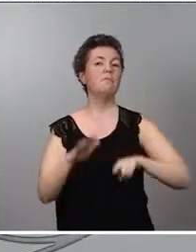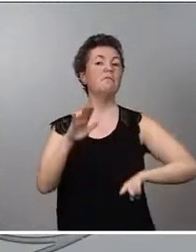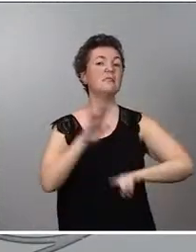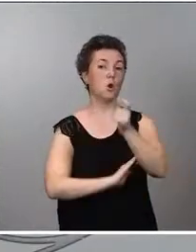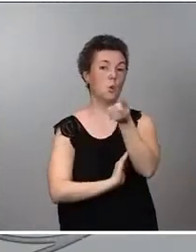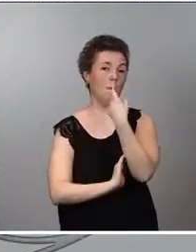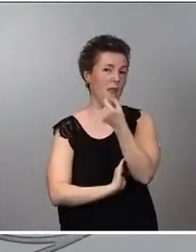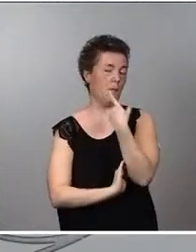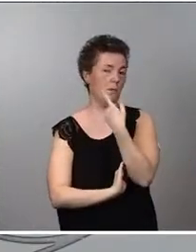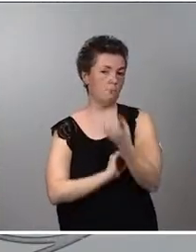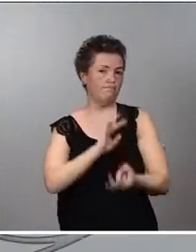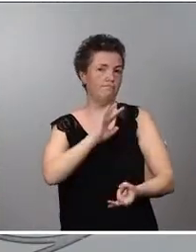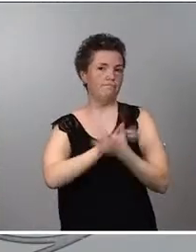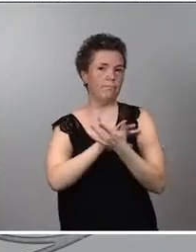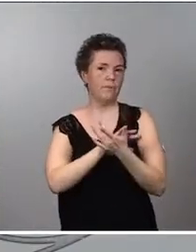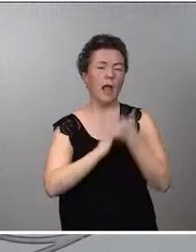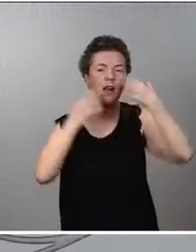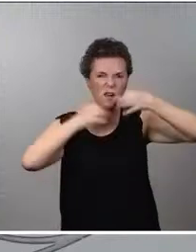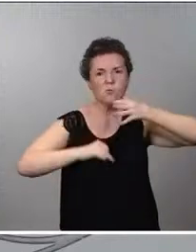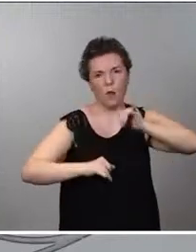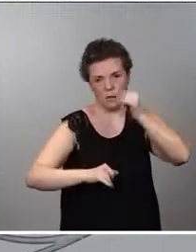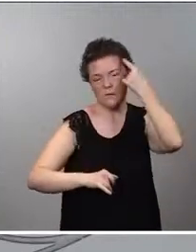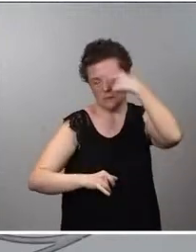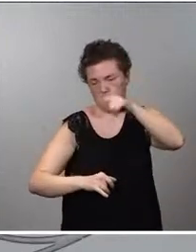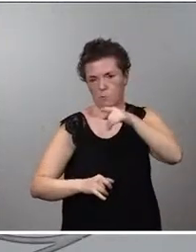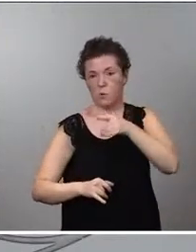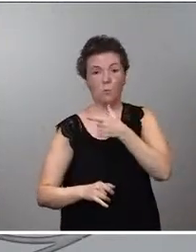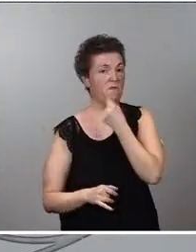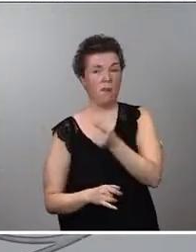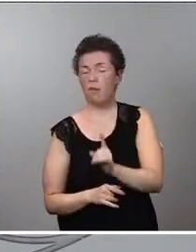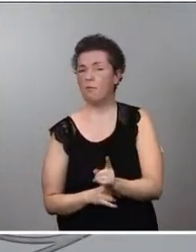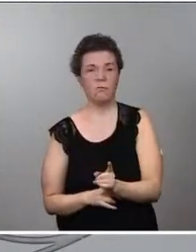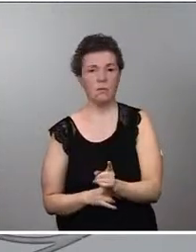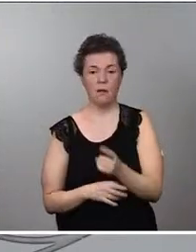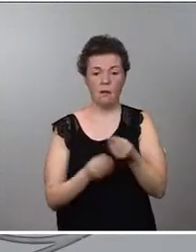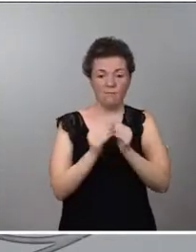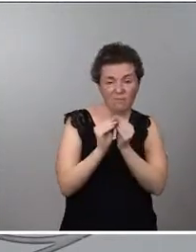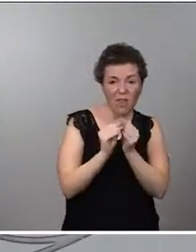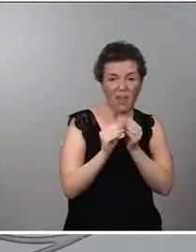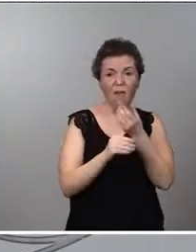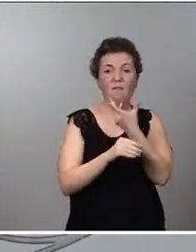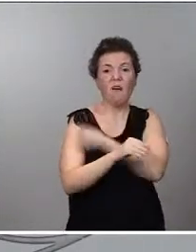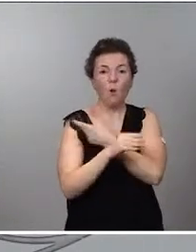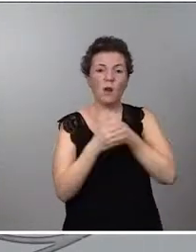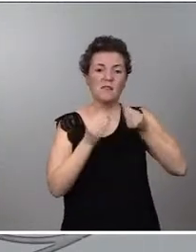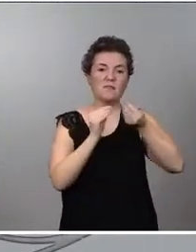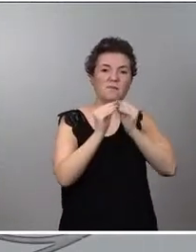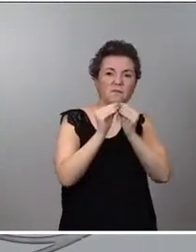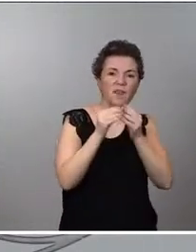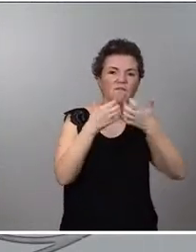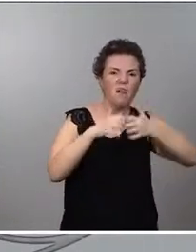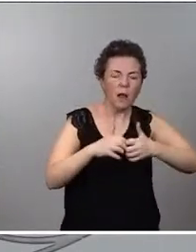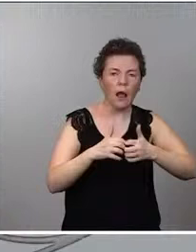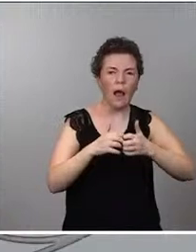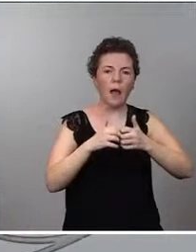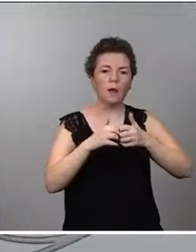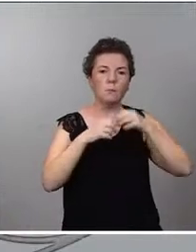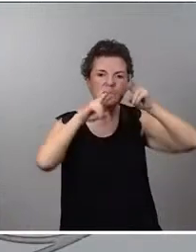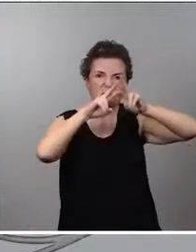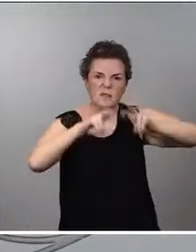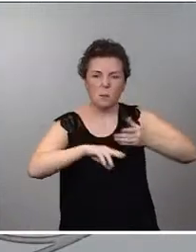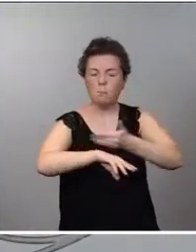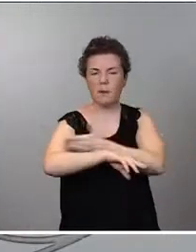no está exento de riesgo por cuanto que no es fácil ni hacer vacunas ni fabricarlas ni, por supuesto, la investigación previa.